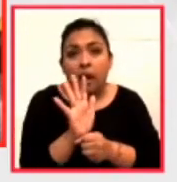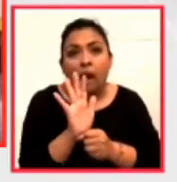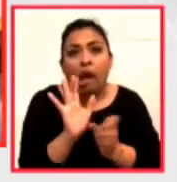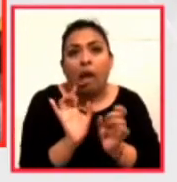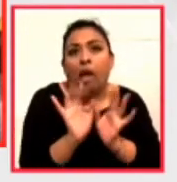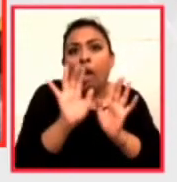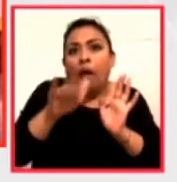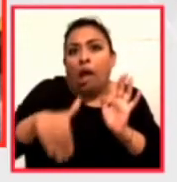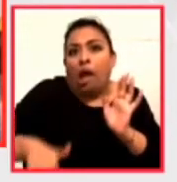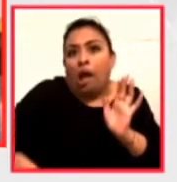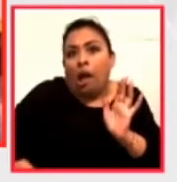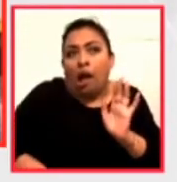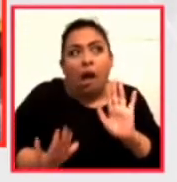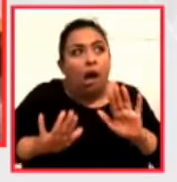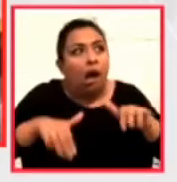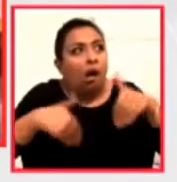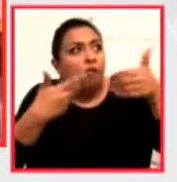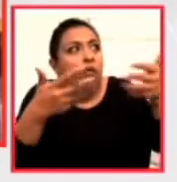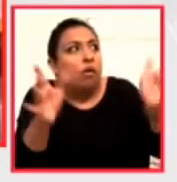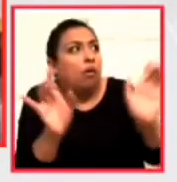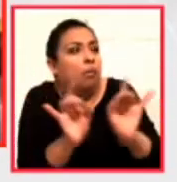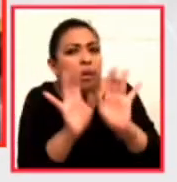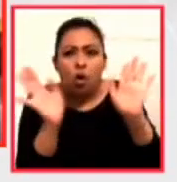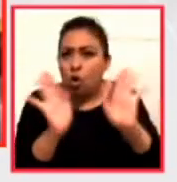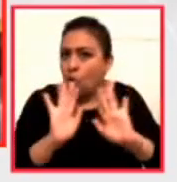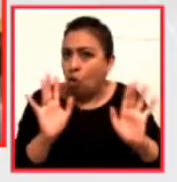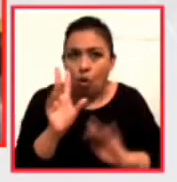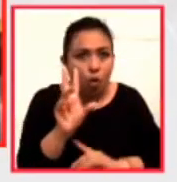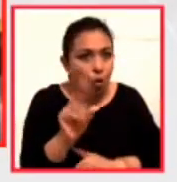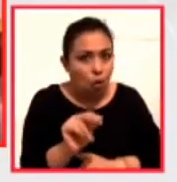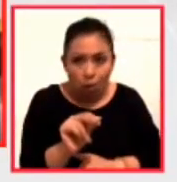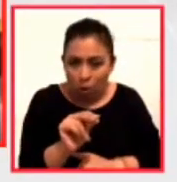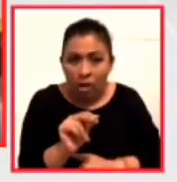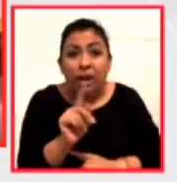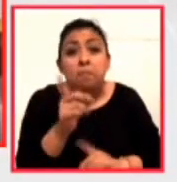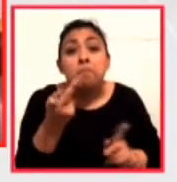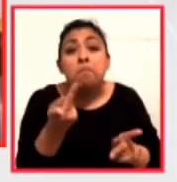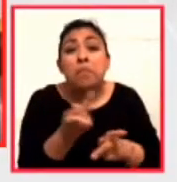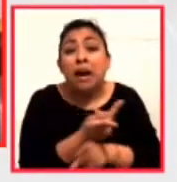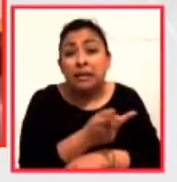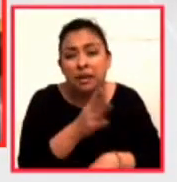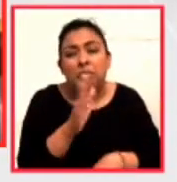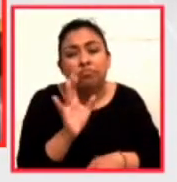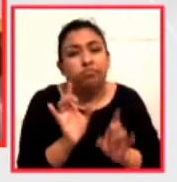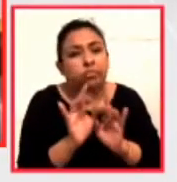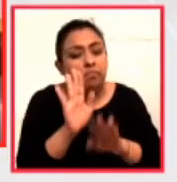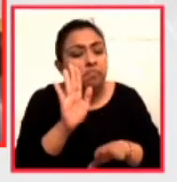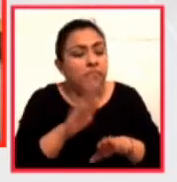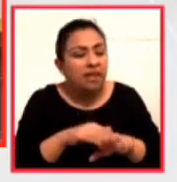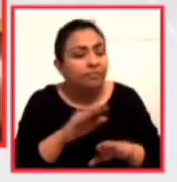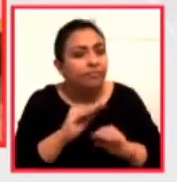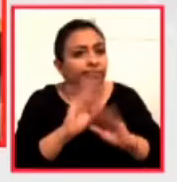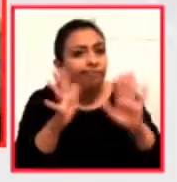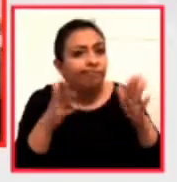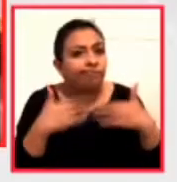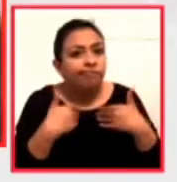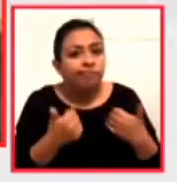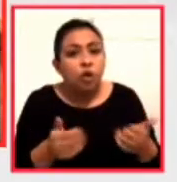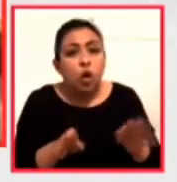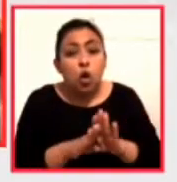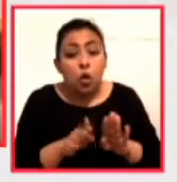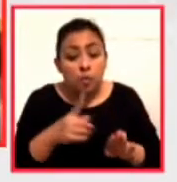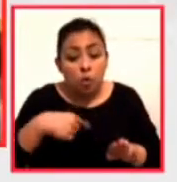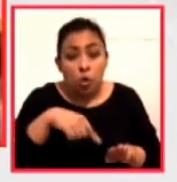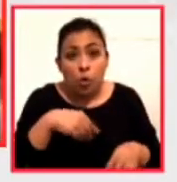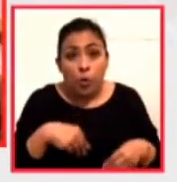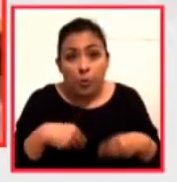espacio exterior. Es uno de los efectos más elocuentes del modo en que la civilización